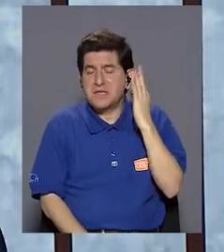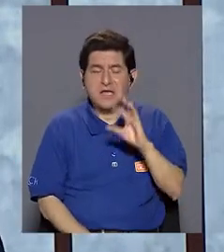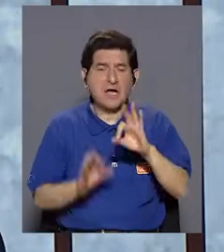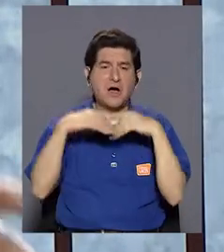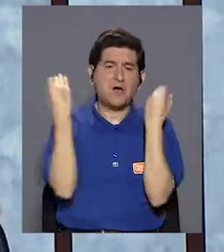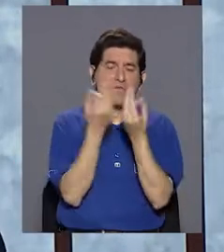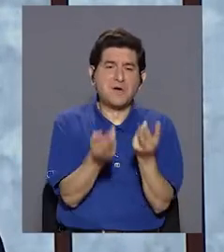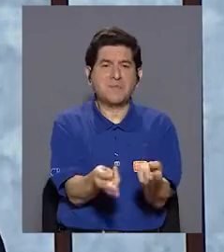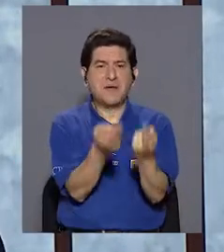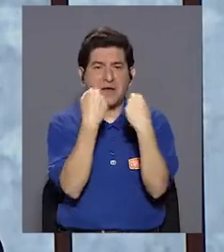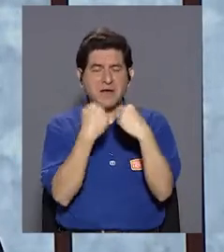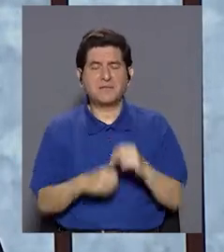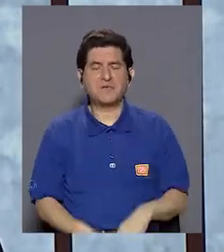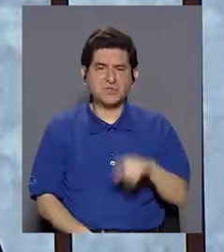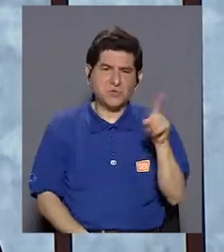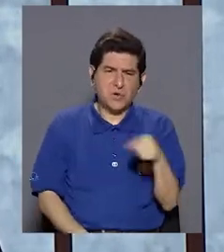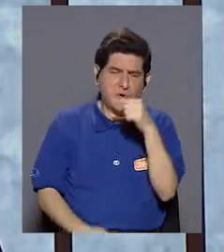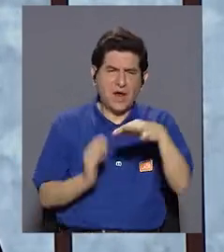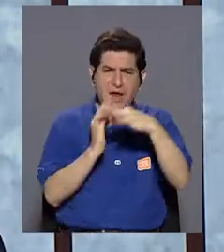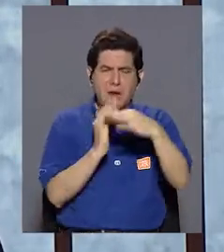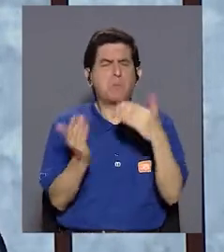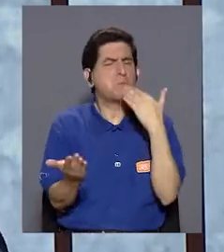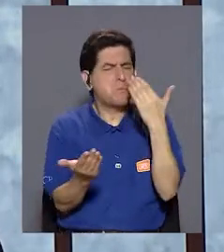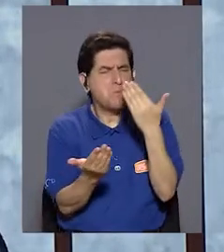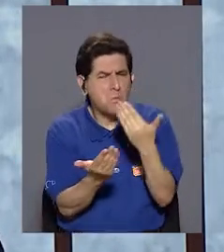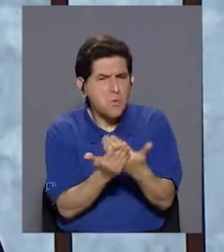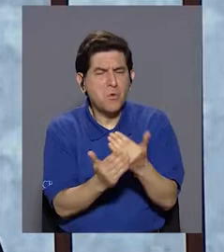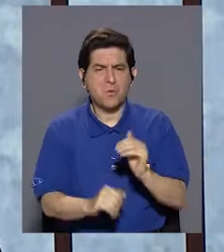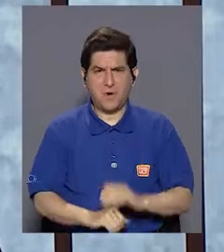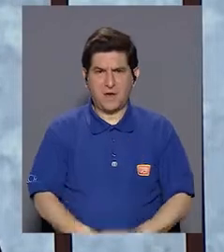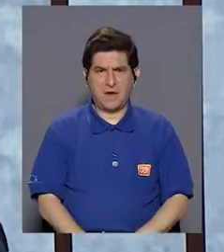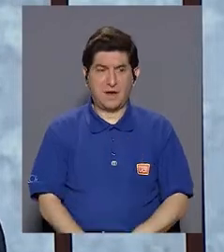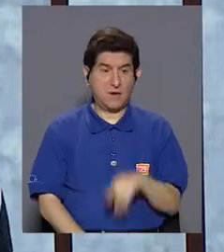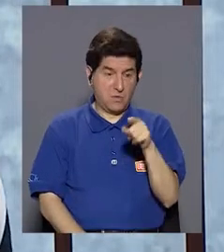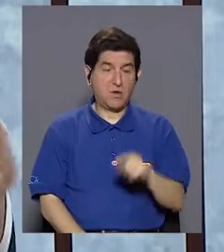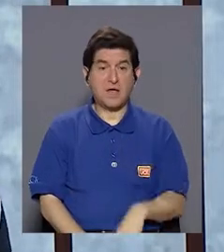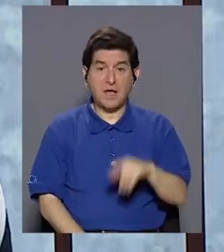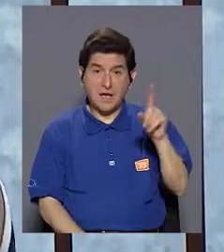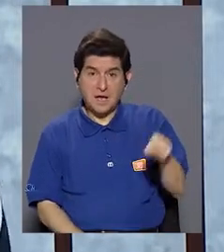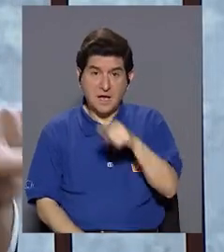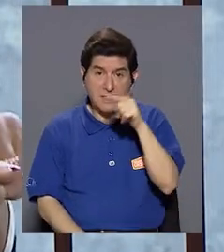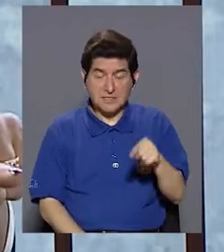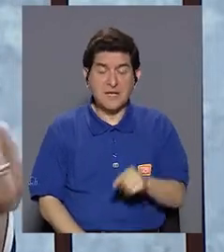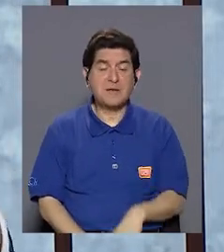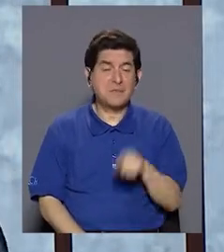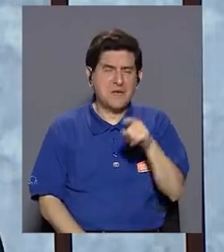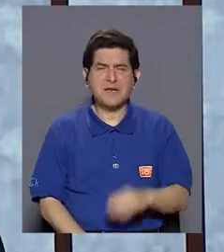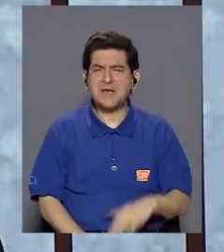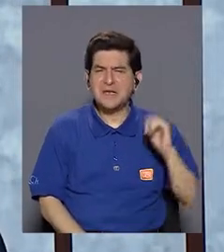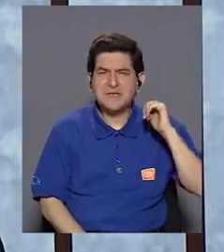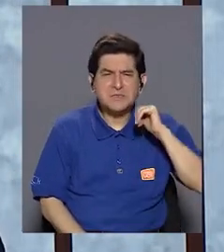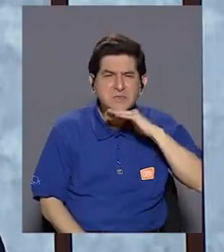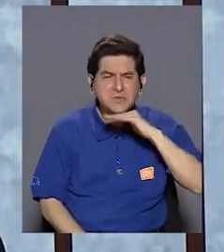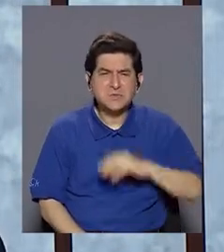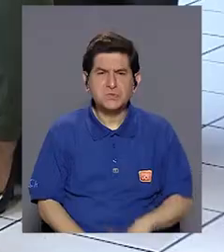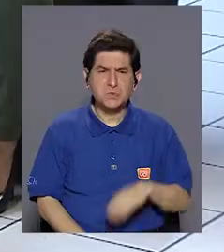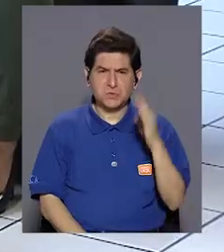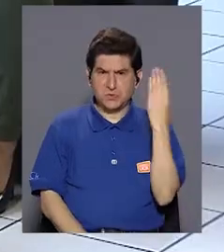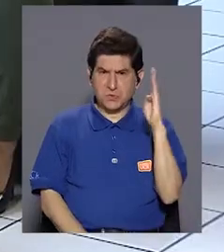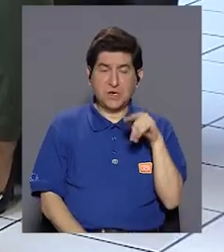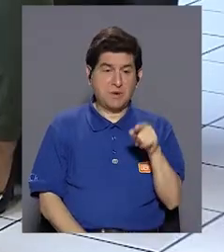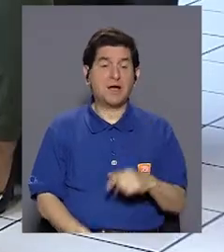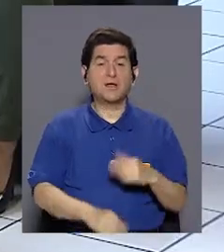mi familiar me regaló un desengrasante que es muy buenísimo, muy bueno porque es para quitar las manchas del baño y lo colocamos ahí.